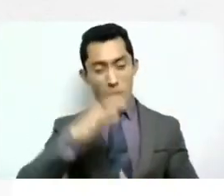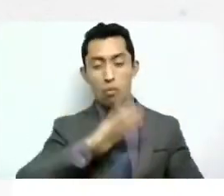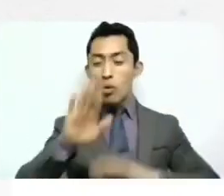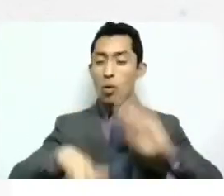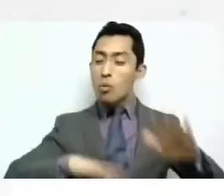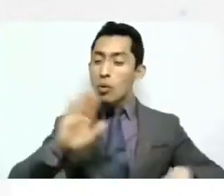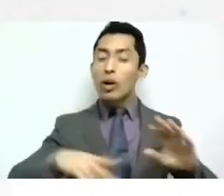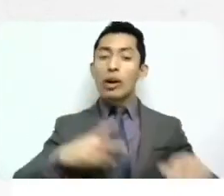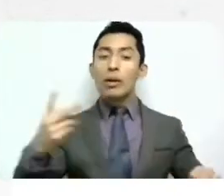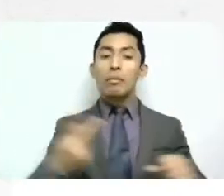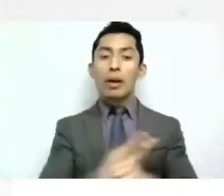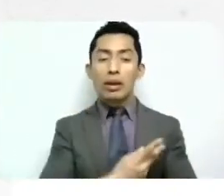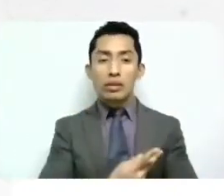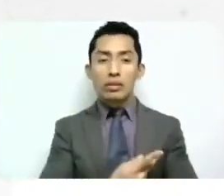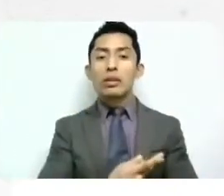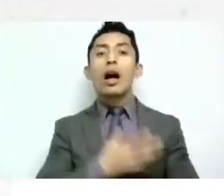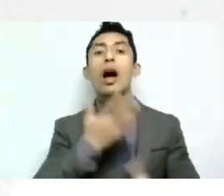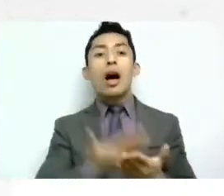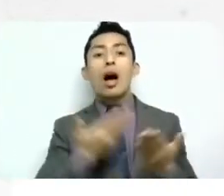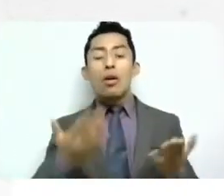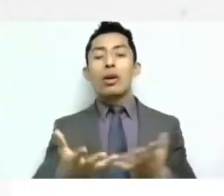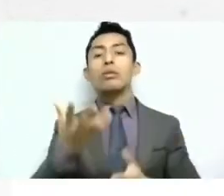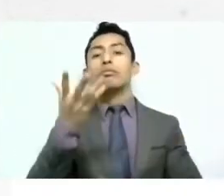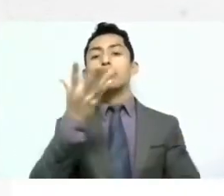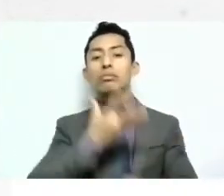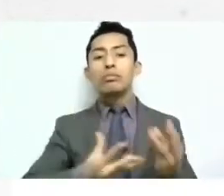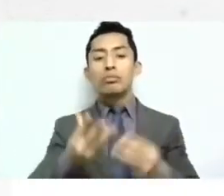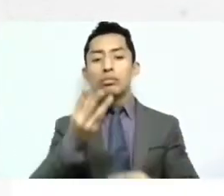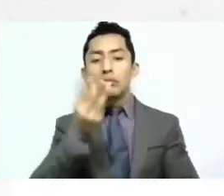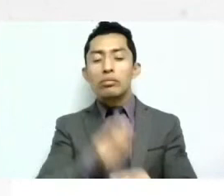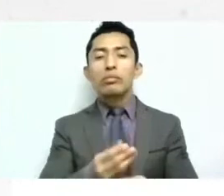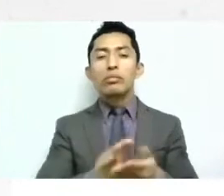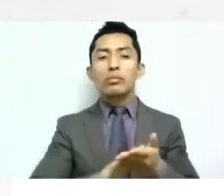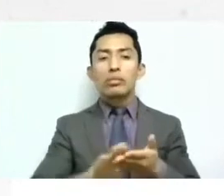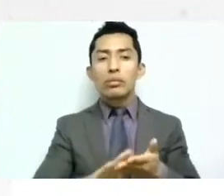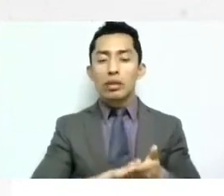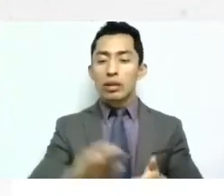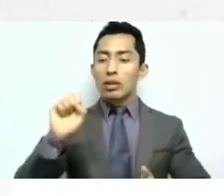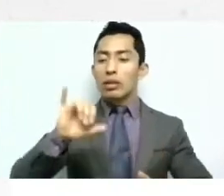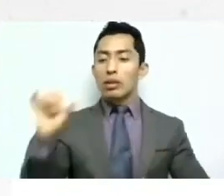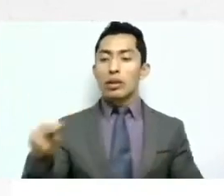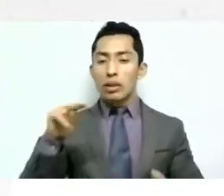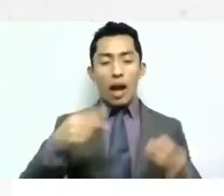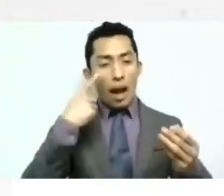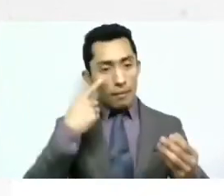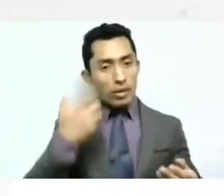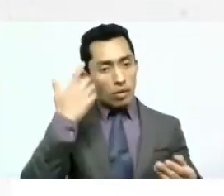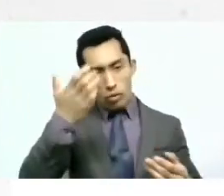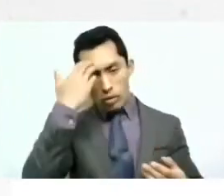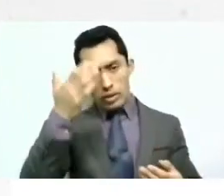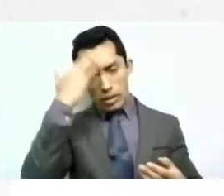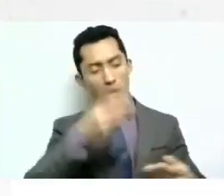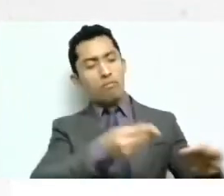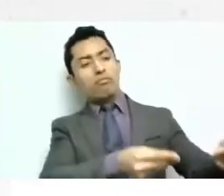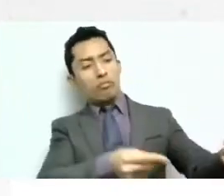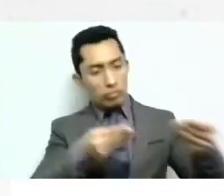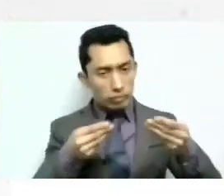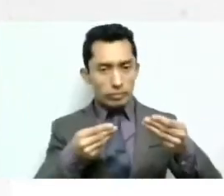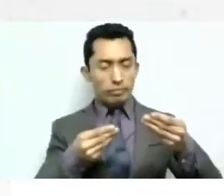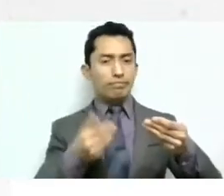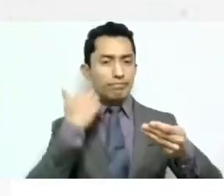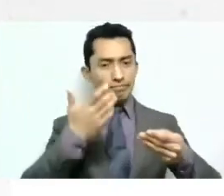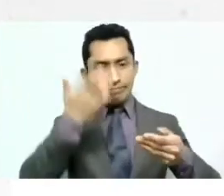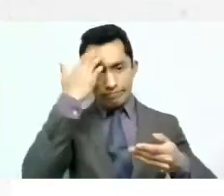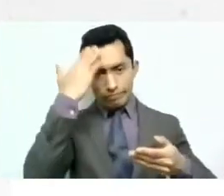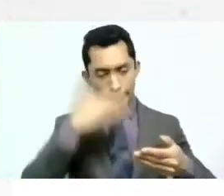con la reparación del daño como la Suprema Corte atrae este este caso para para